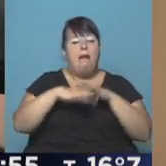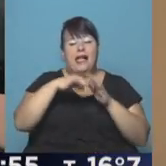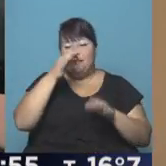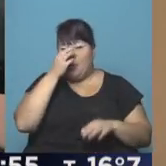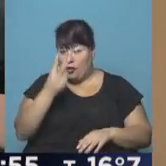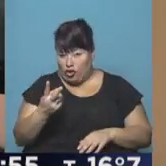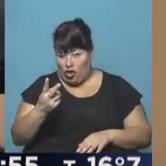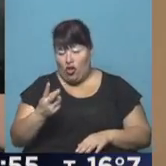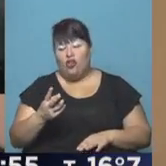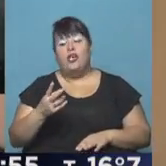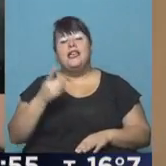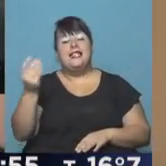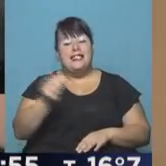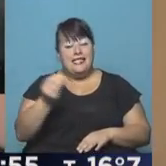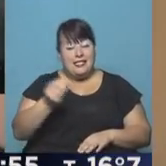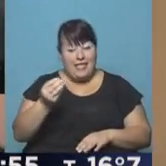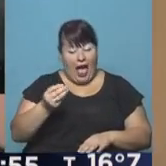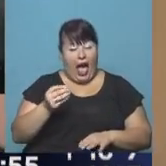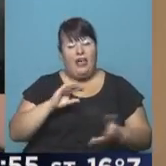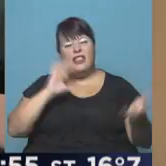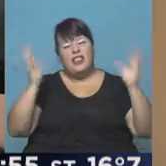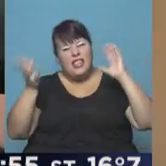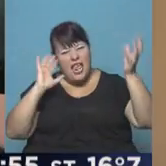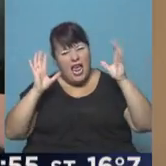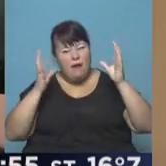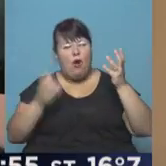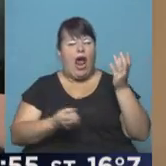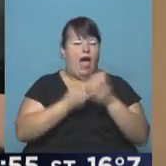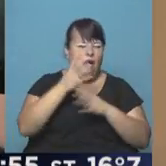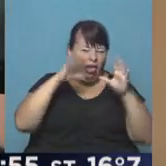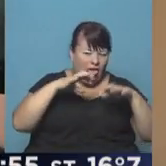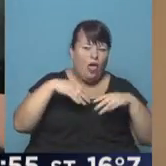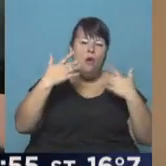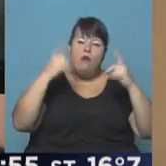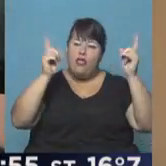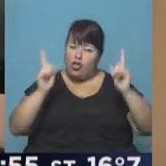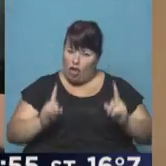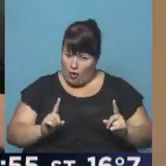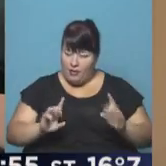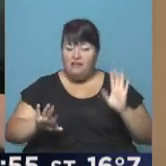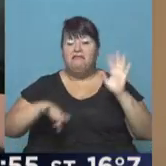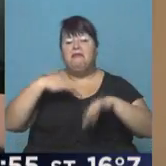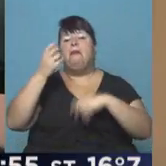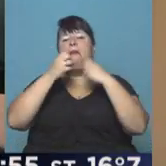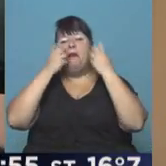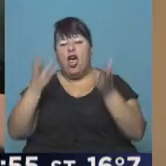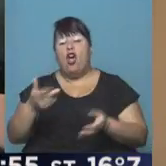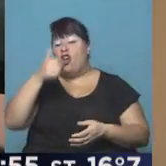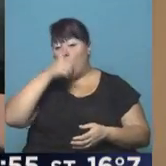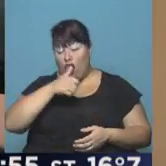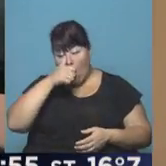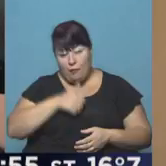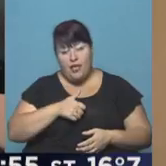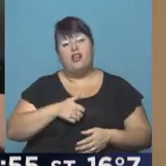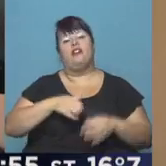22. El sábado, tiempo inestable durante la mañana, probables tormentas, después mejora. Y el domingo,